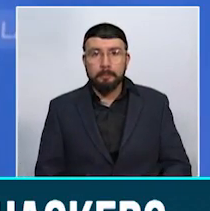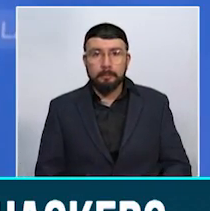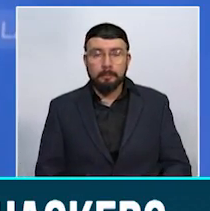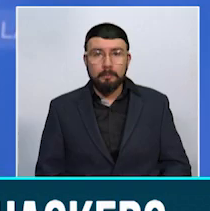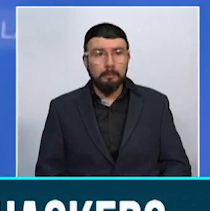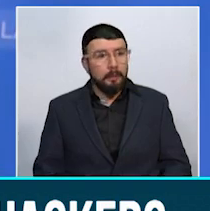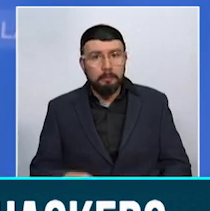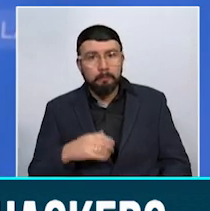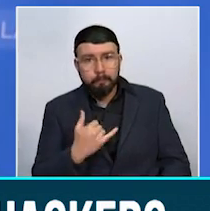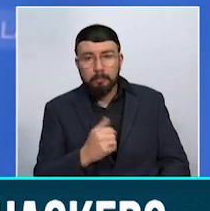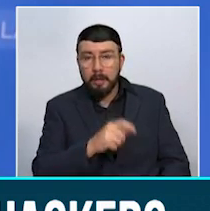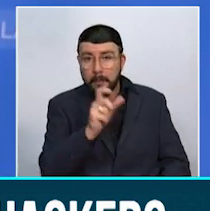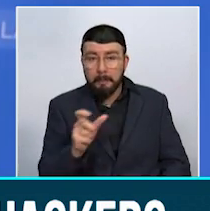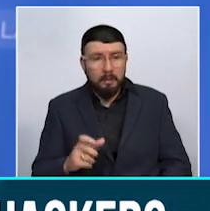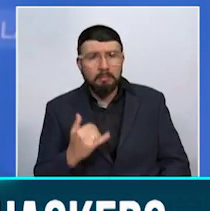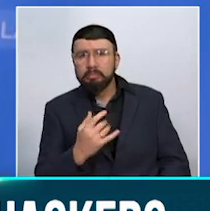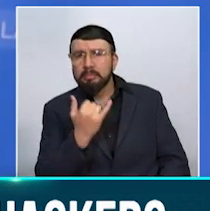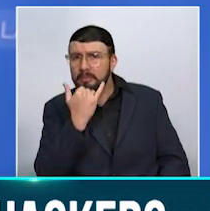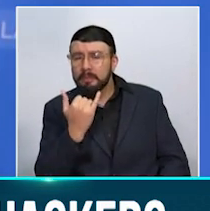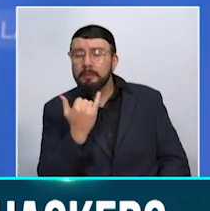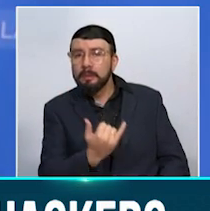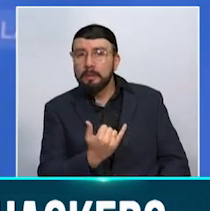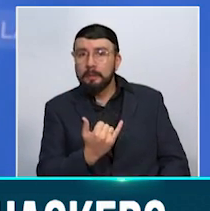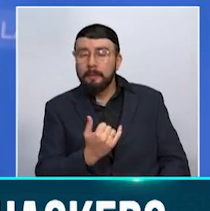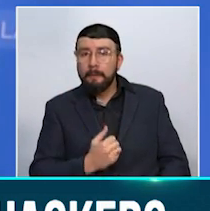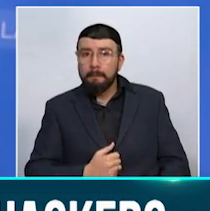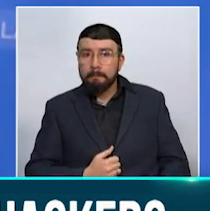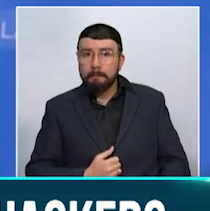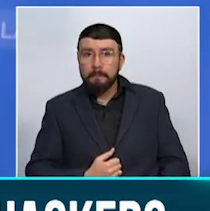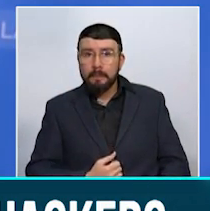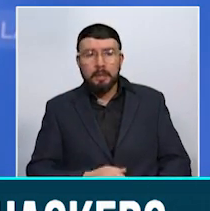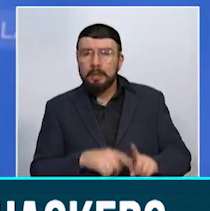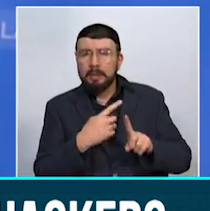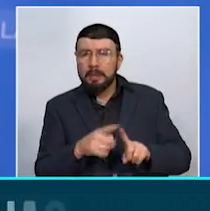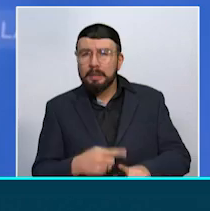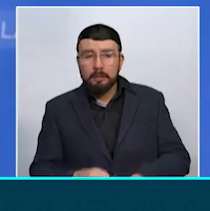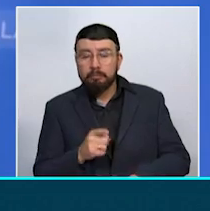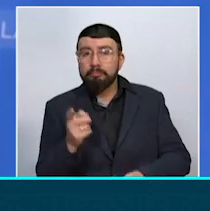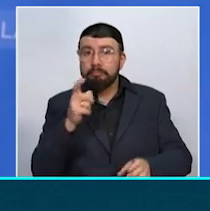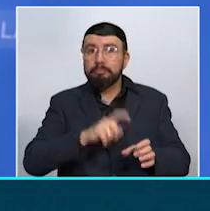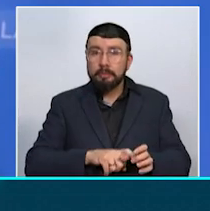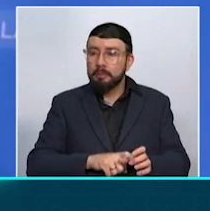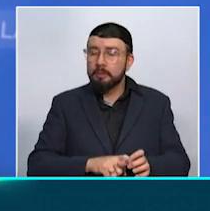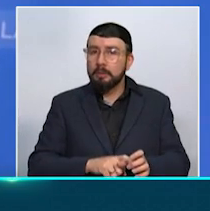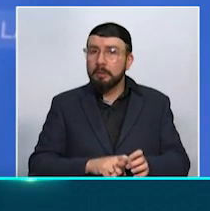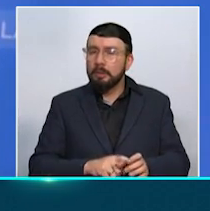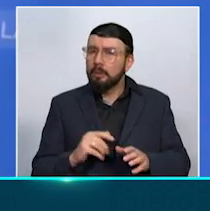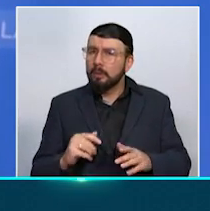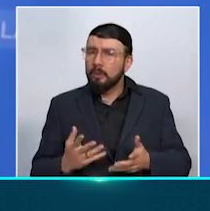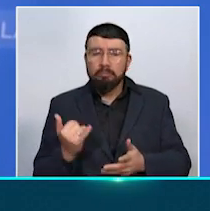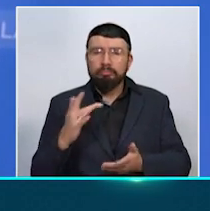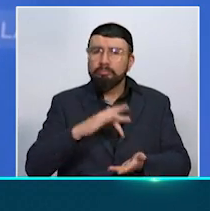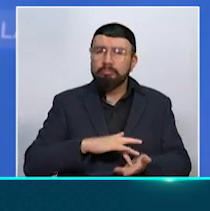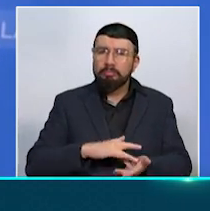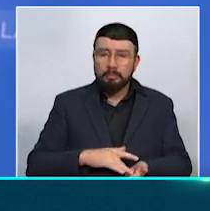agotaban entonces estos tipos penales a través de la modalidad